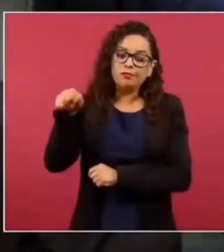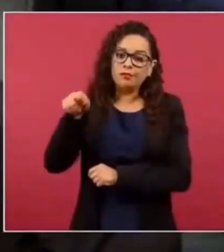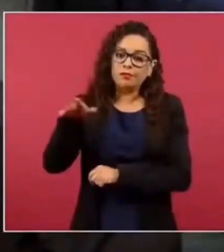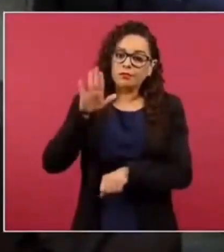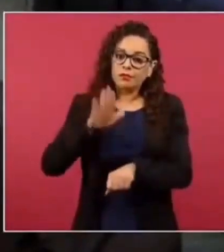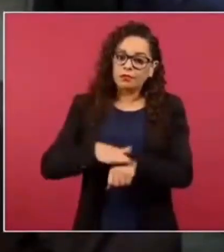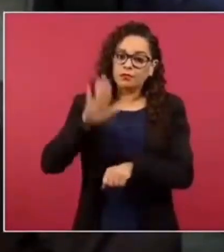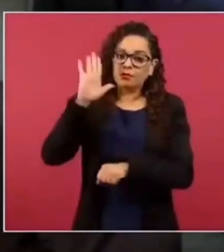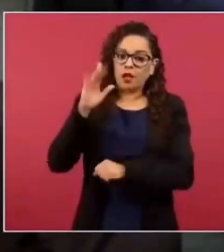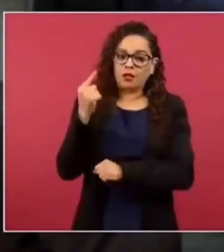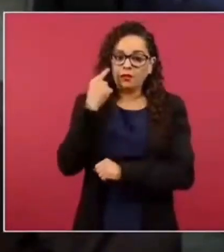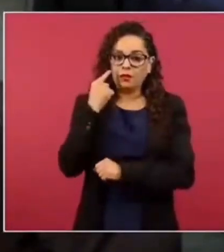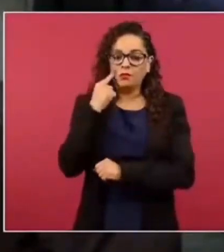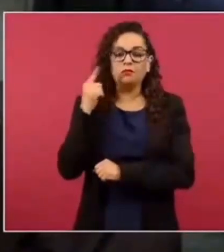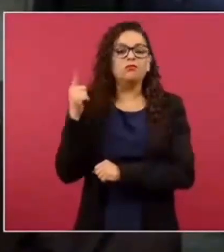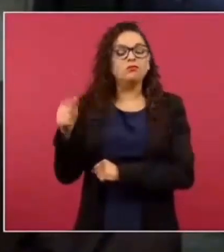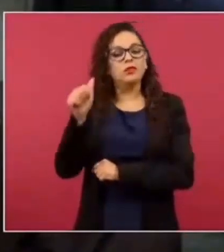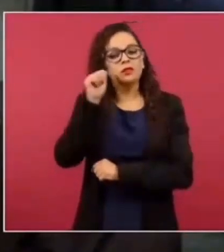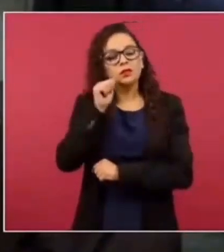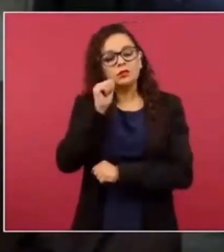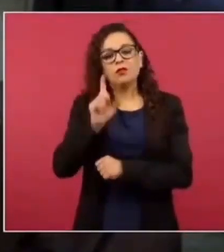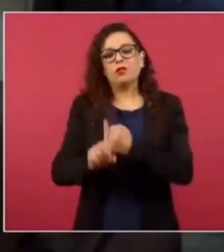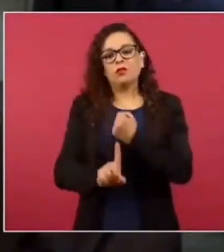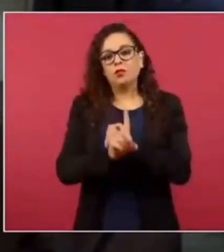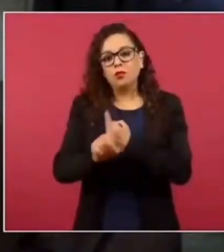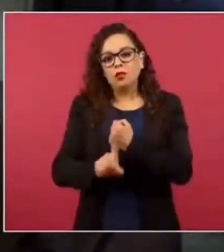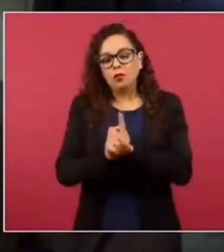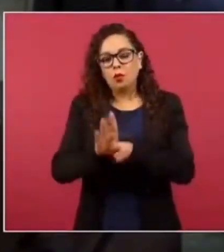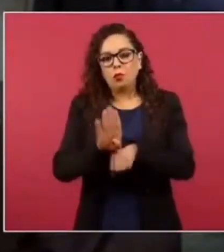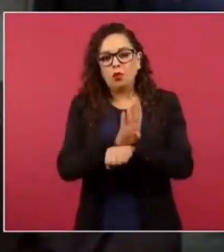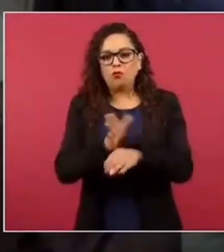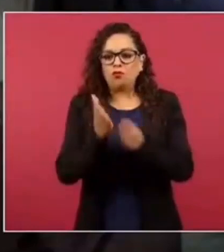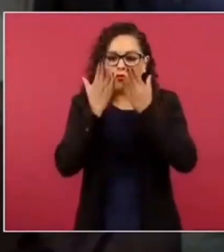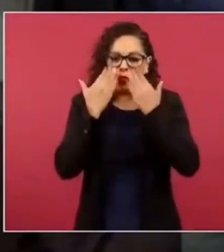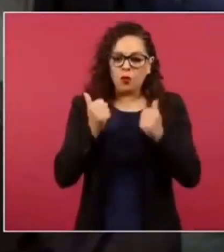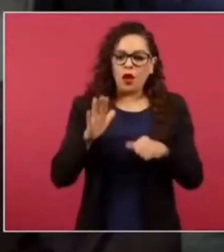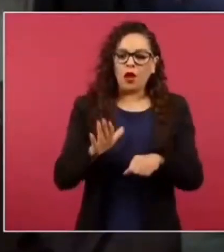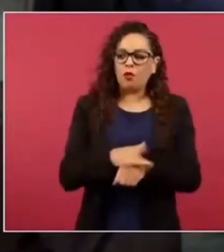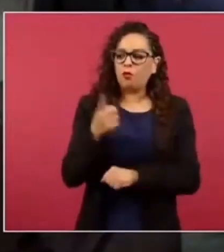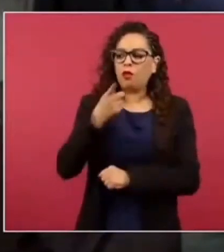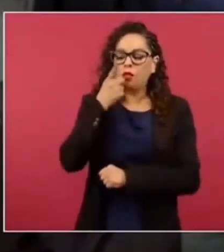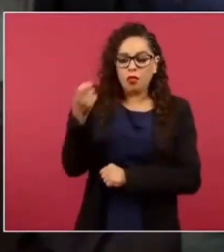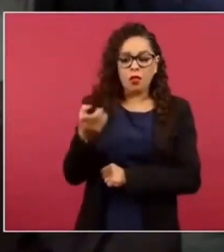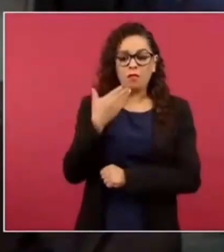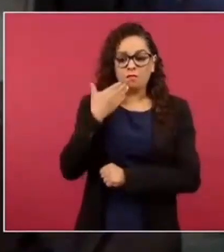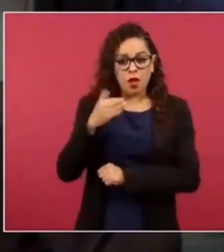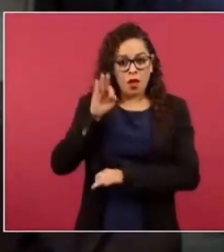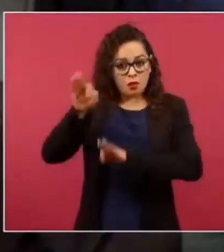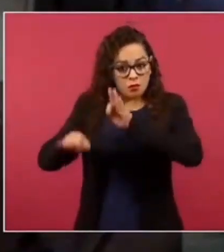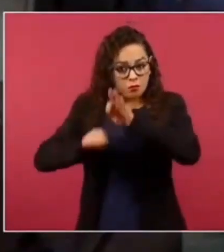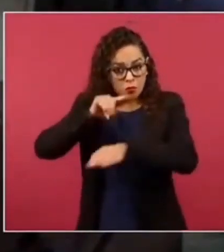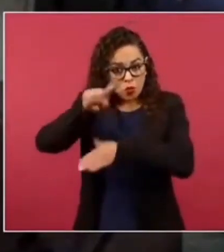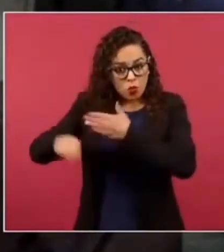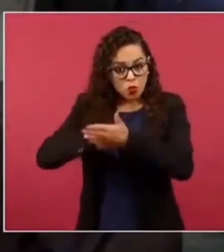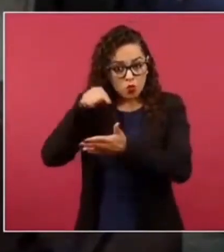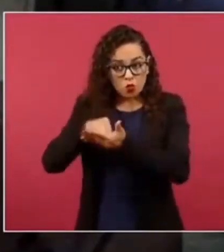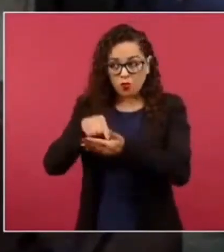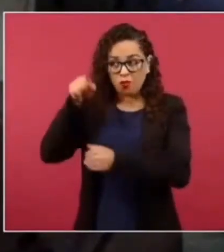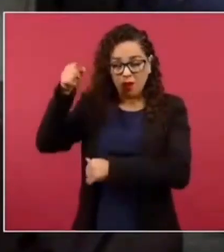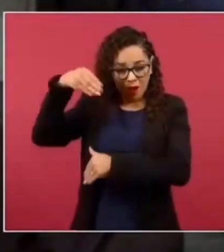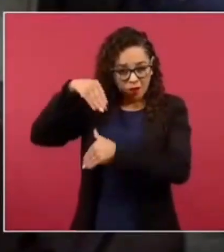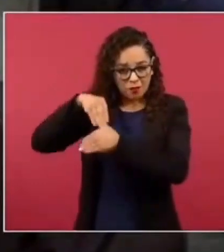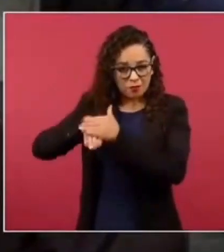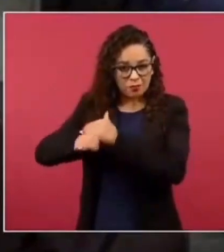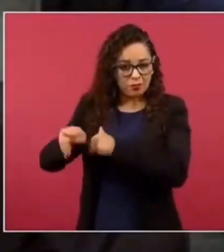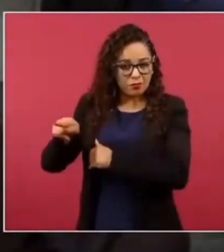visto en muchos casos afectados, sobre todo cuando dan testimonio de que los tratos no son muy buenos en estas estaciones migratorias, que